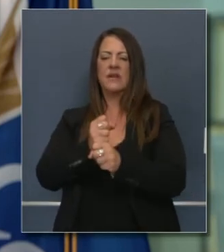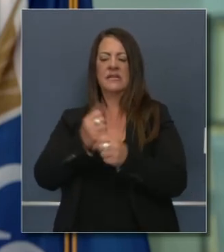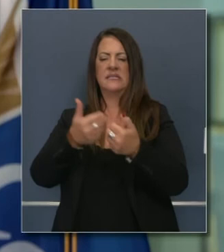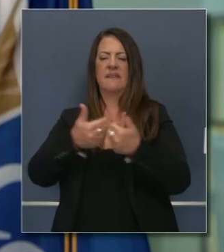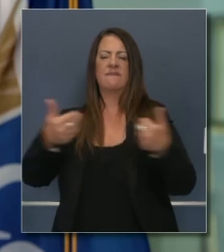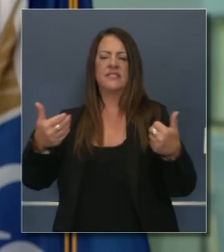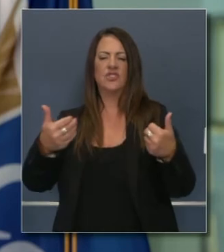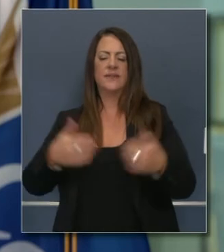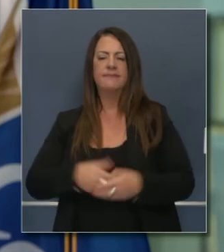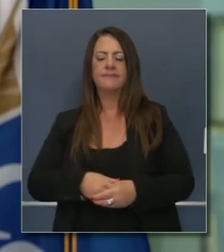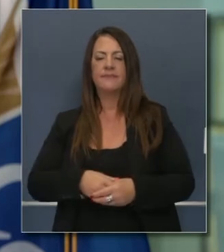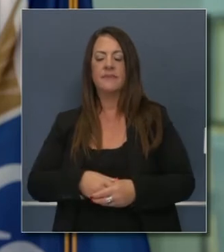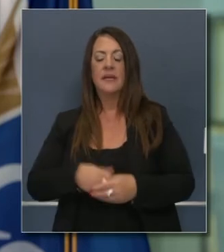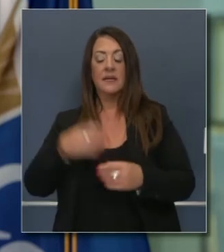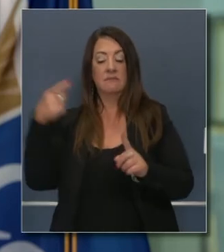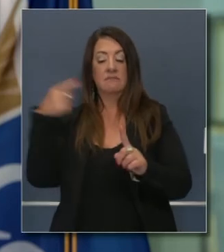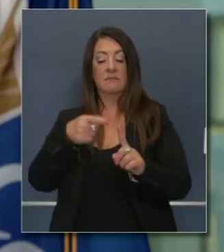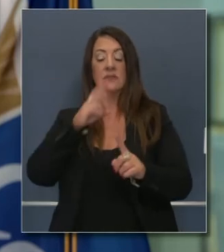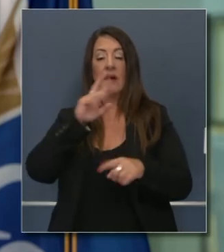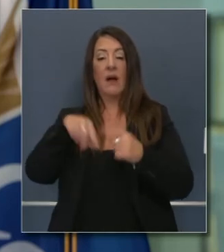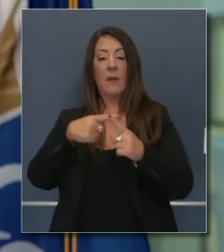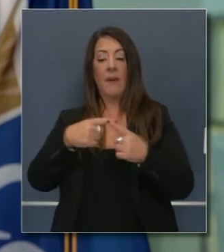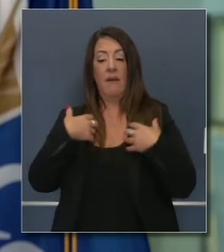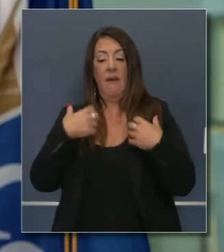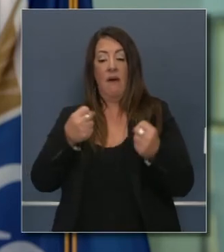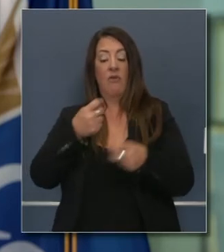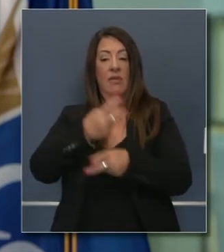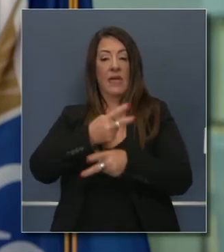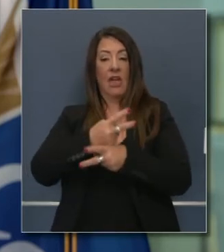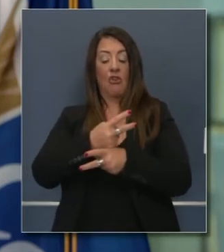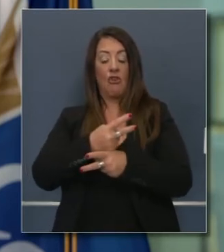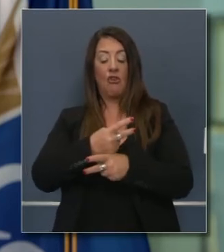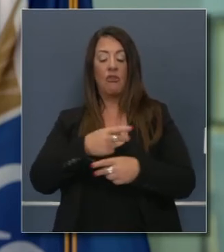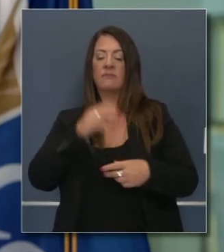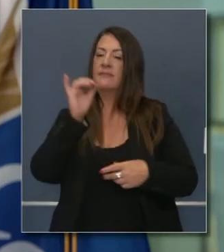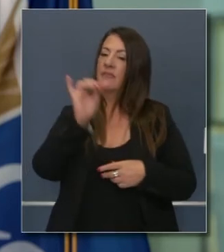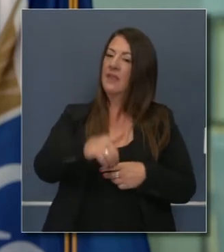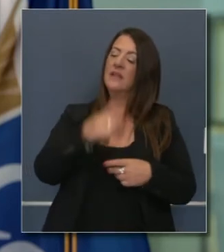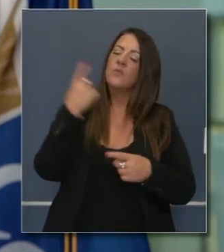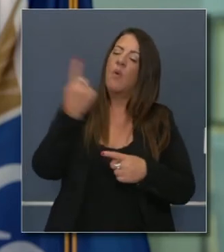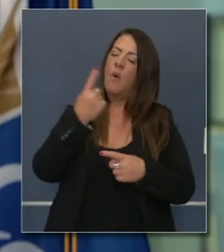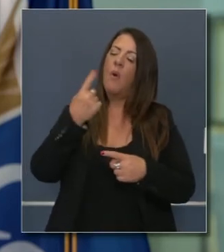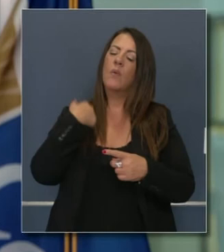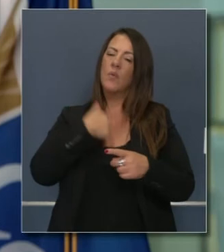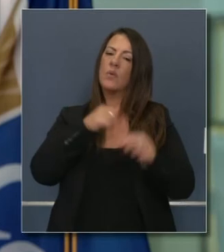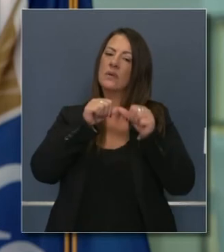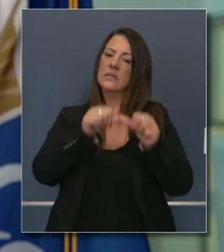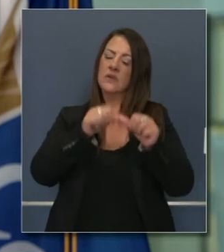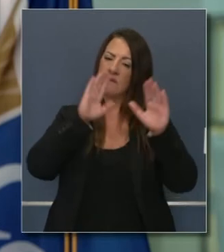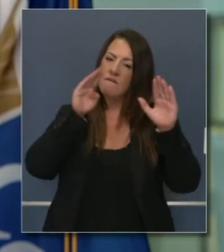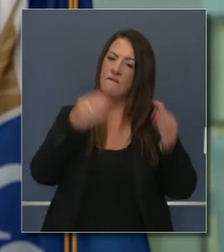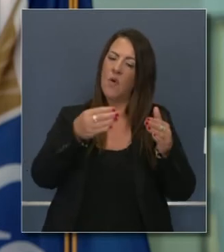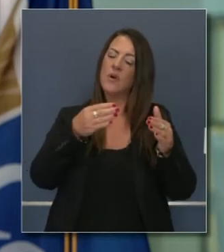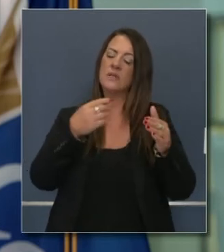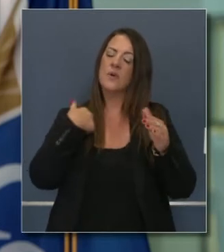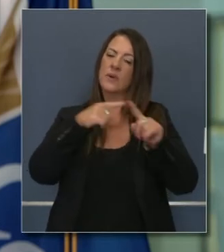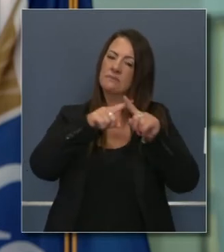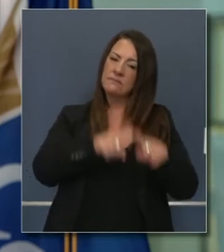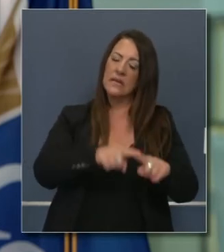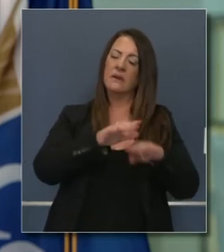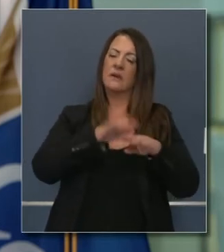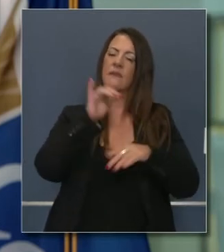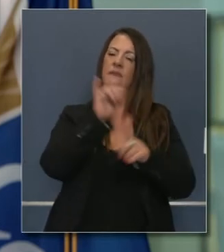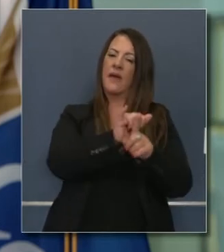se saldrán a relucir para dividirnos el asunto del cuidado de la salud nosotros seguiremos enfocándonos y